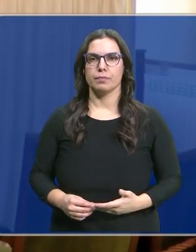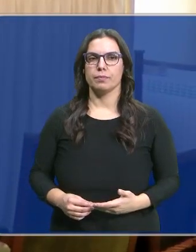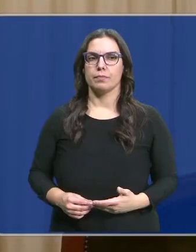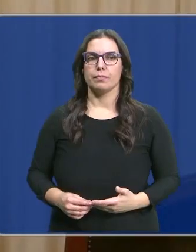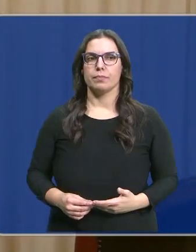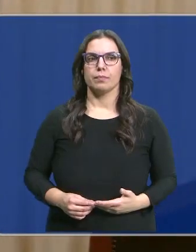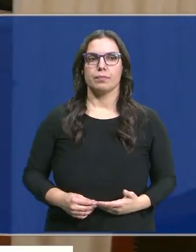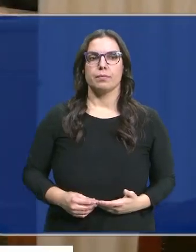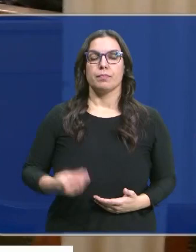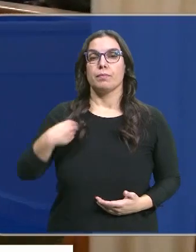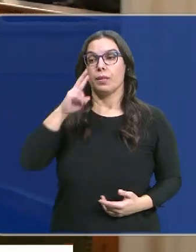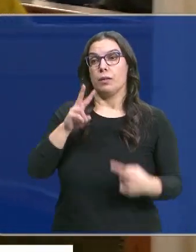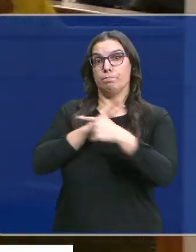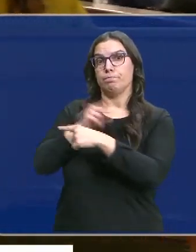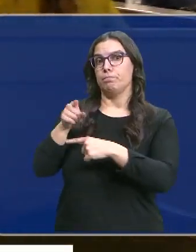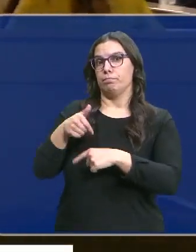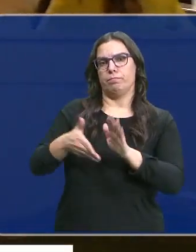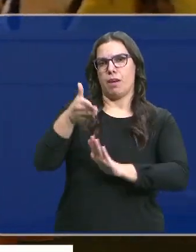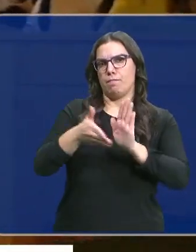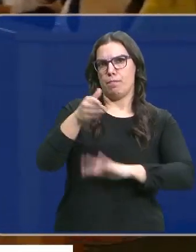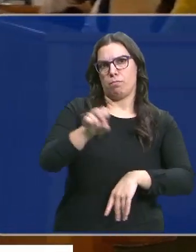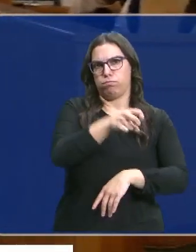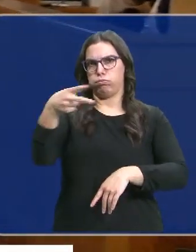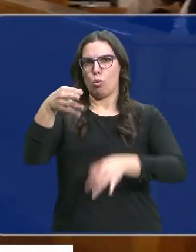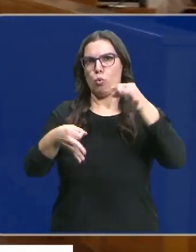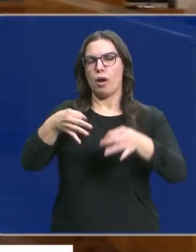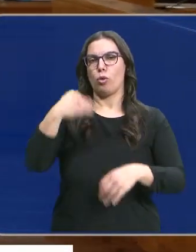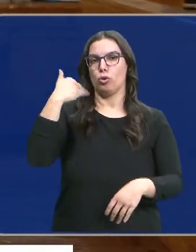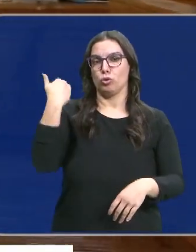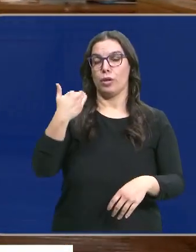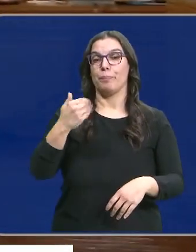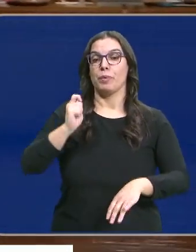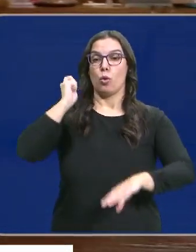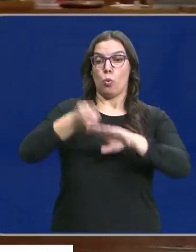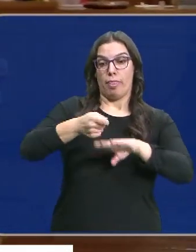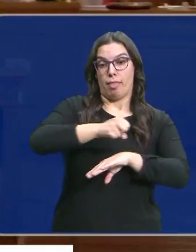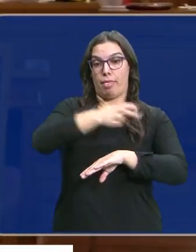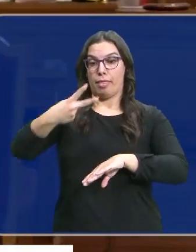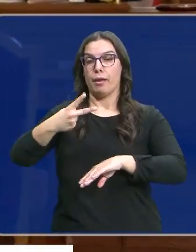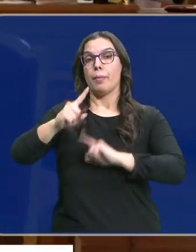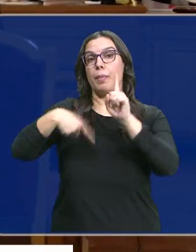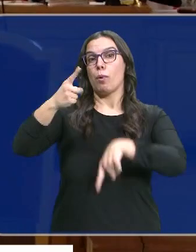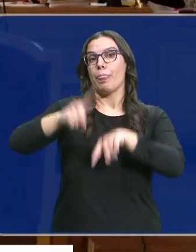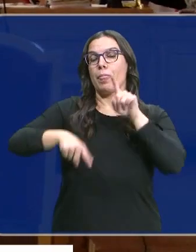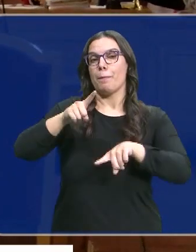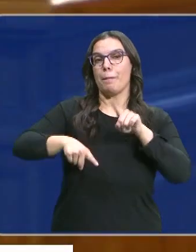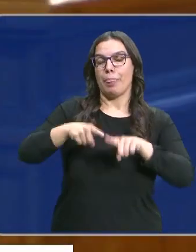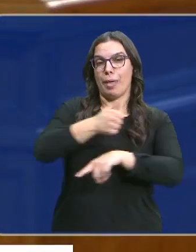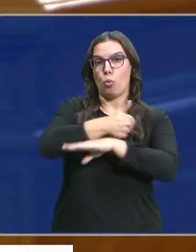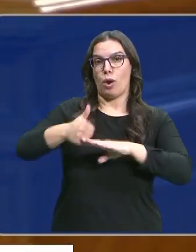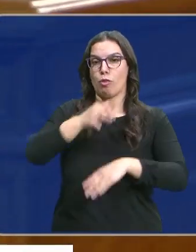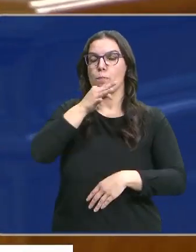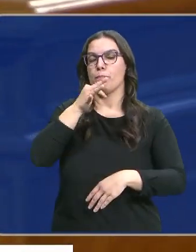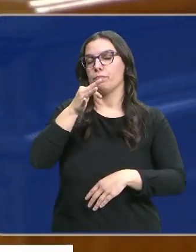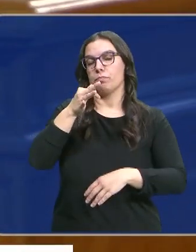El caso de Olimar Alemán está a punto de resolverse en los juzgados de Soria. Tras el veredicto del juez, todo está en manos del jurado popular, reunido en un